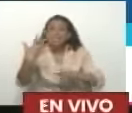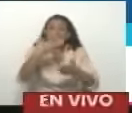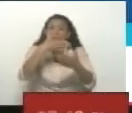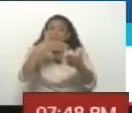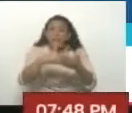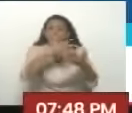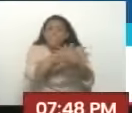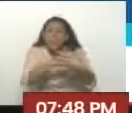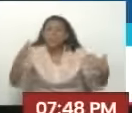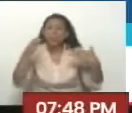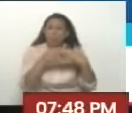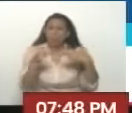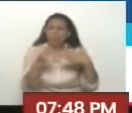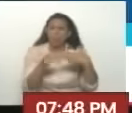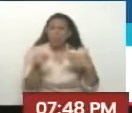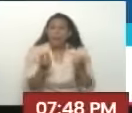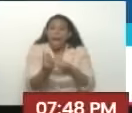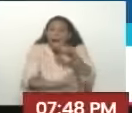de dólares